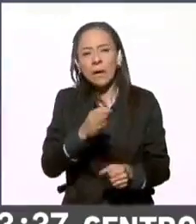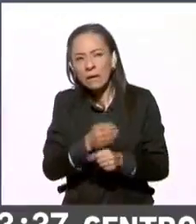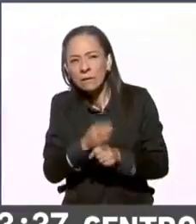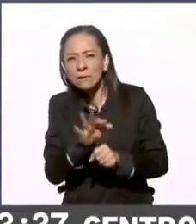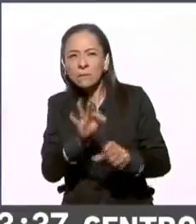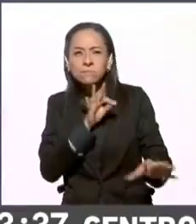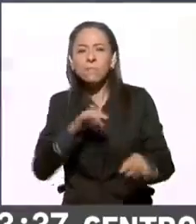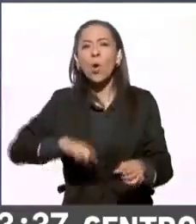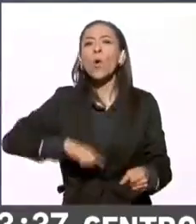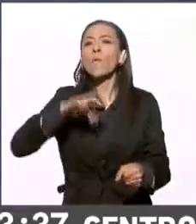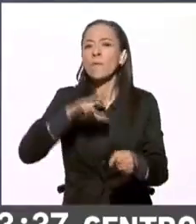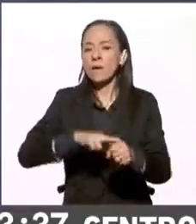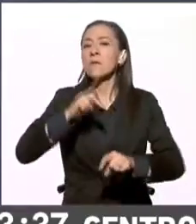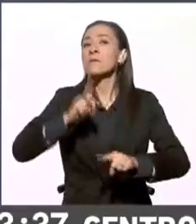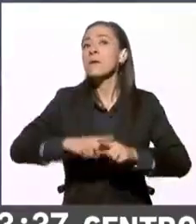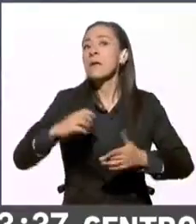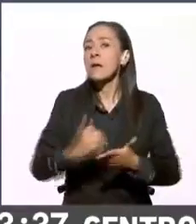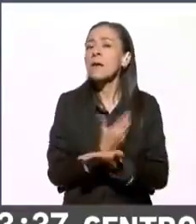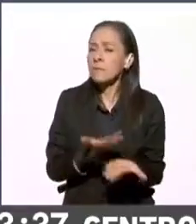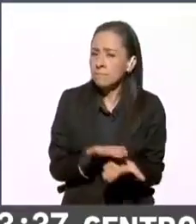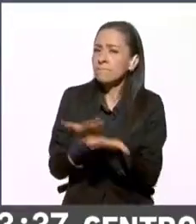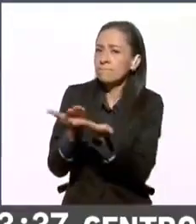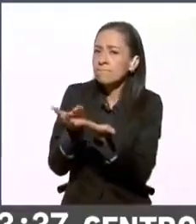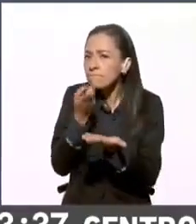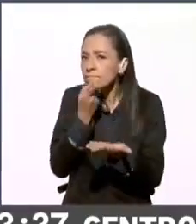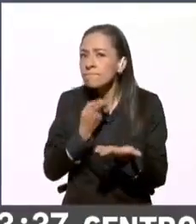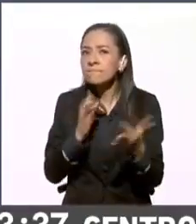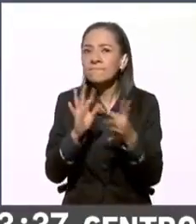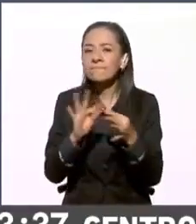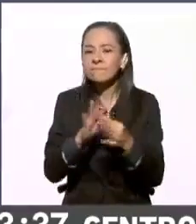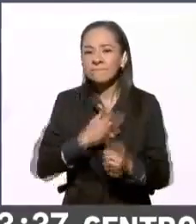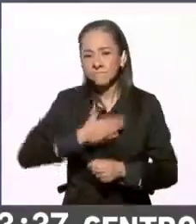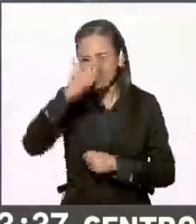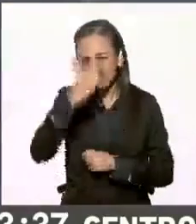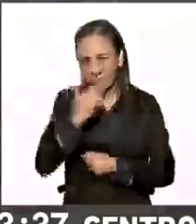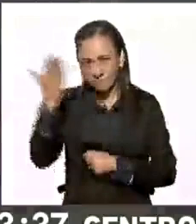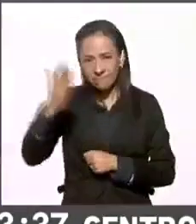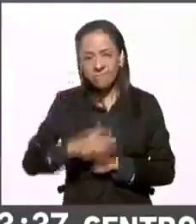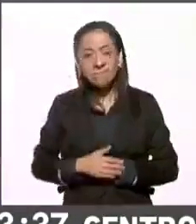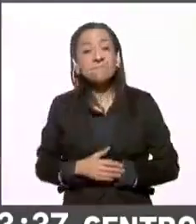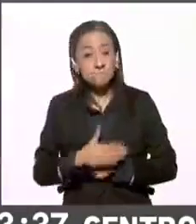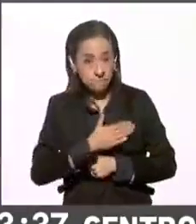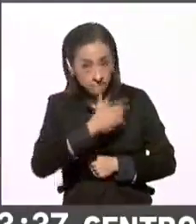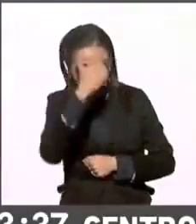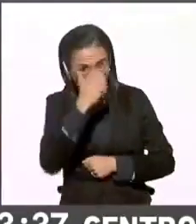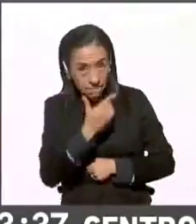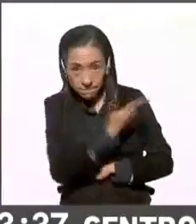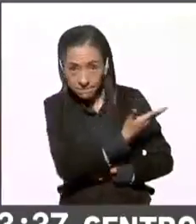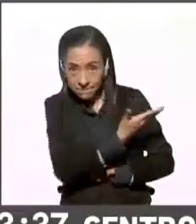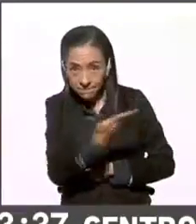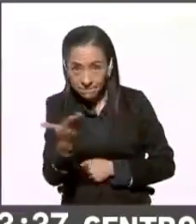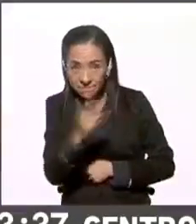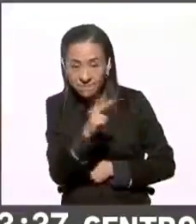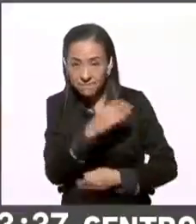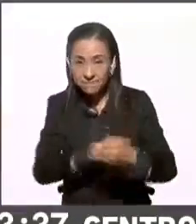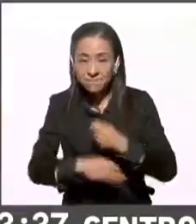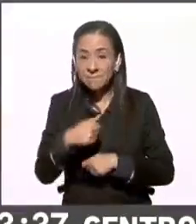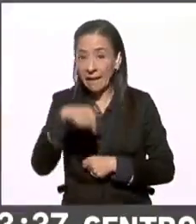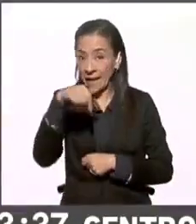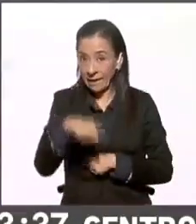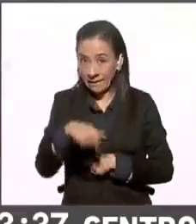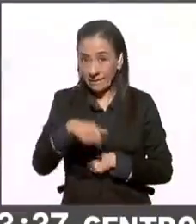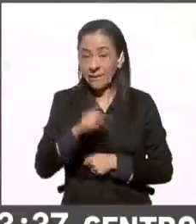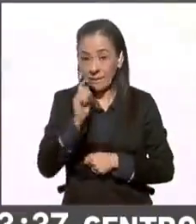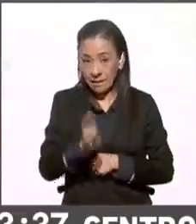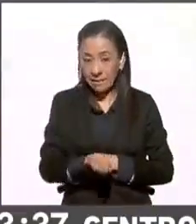Miguel, cuéntanos qué es lo que está pasando allá. Muy buenas noches. Buenas noches a todos. Pues aquí acaba de entrar en